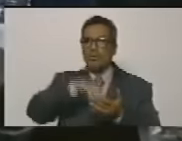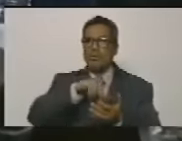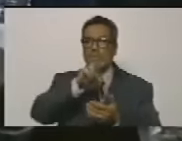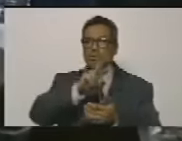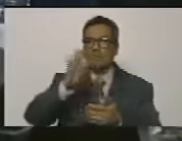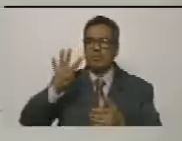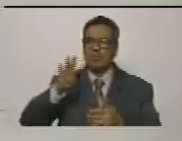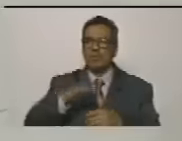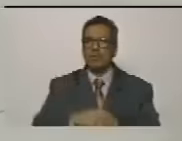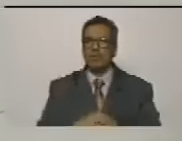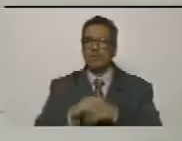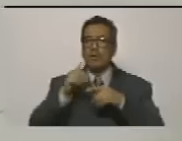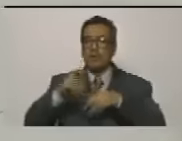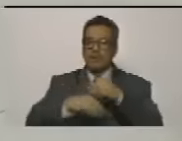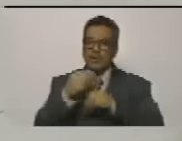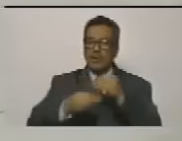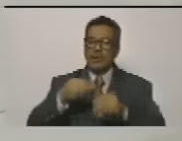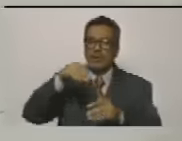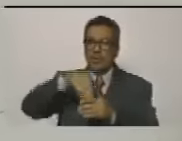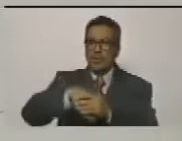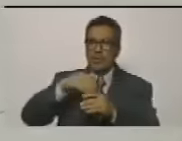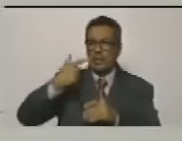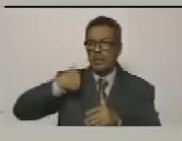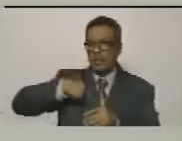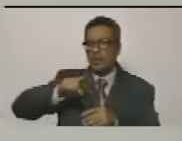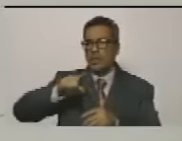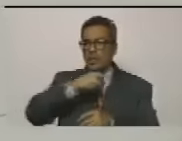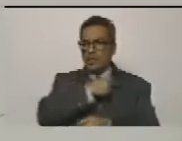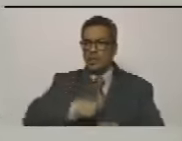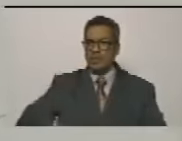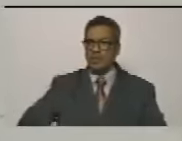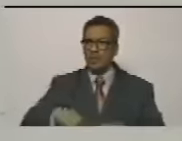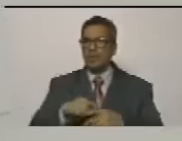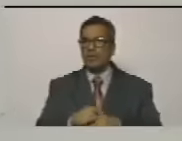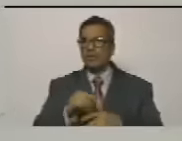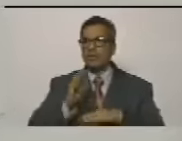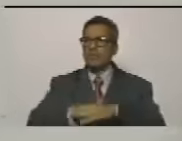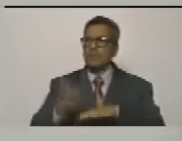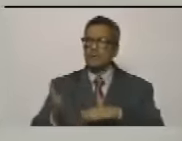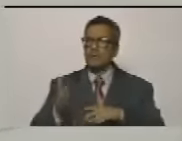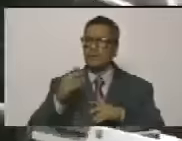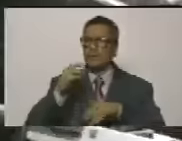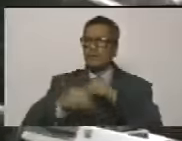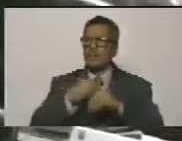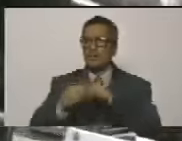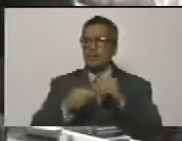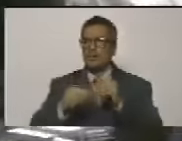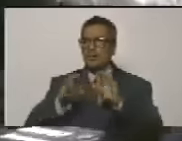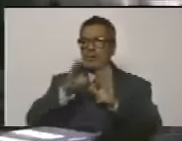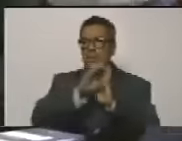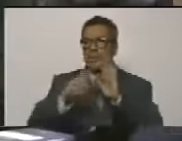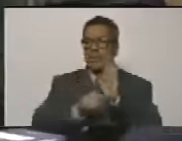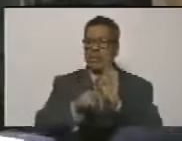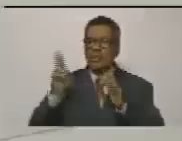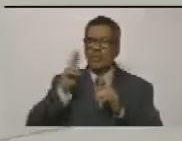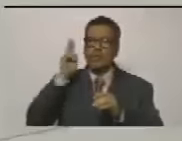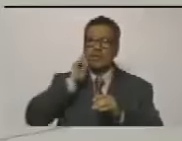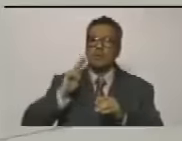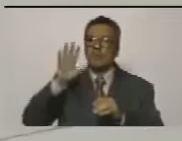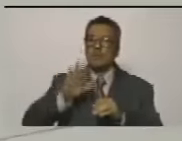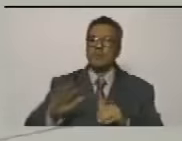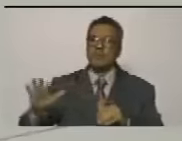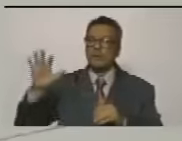habrá elecciones presidenciales porque eso porque lo que establece la constitución de la República